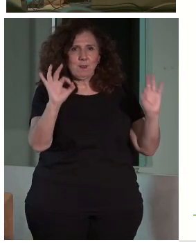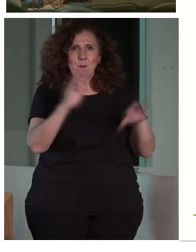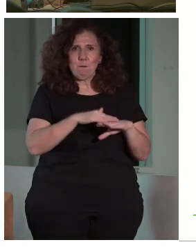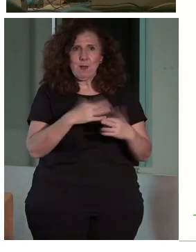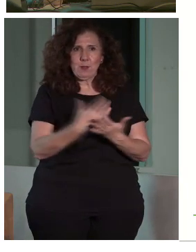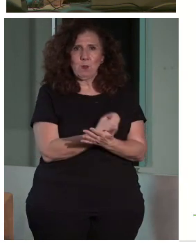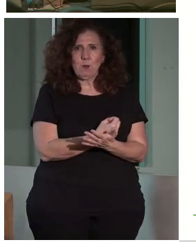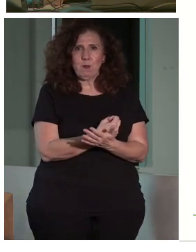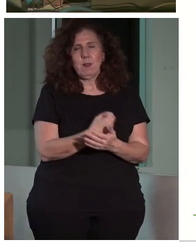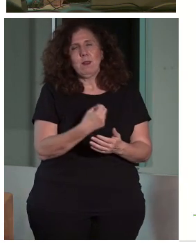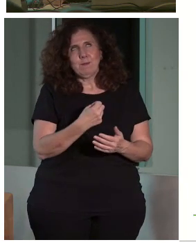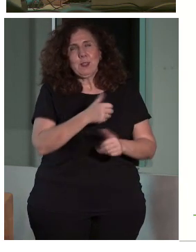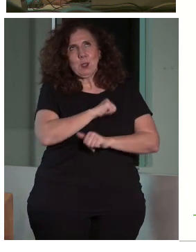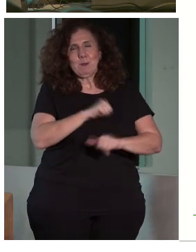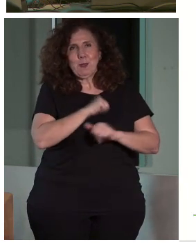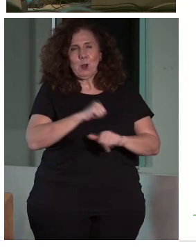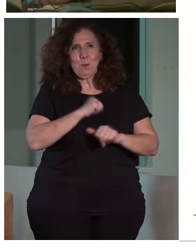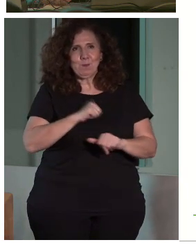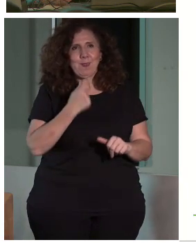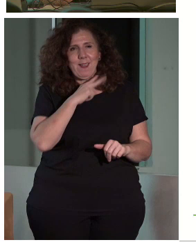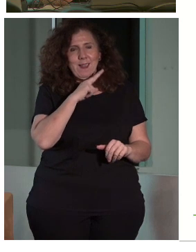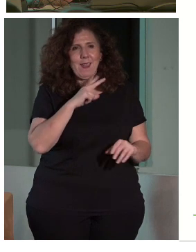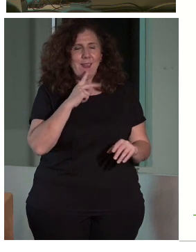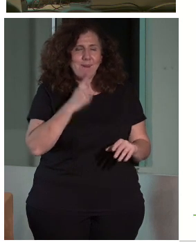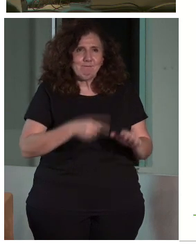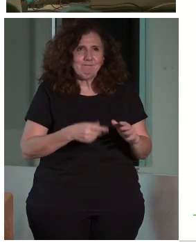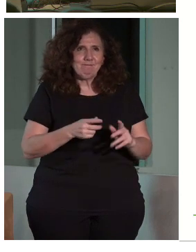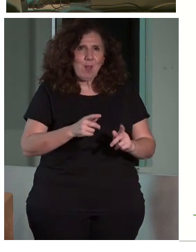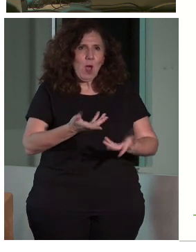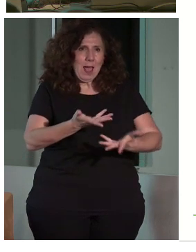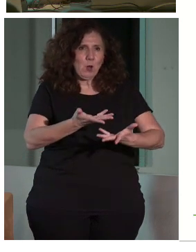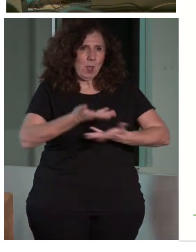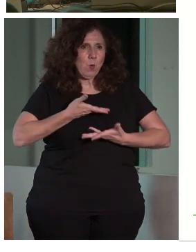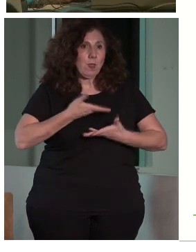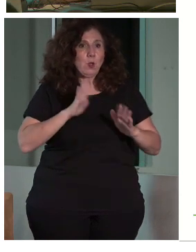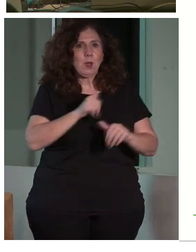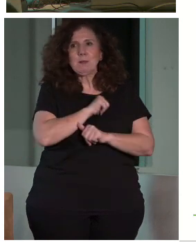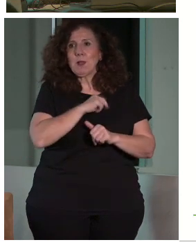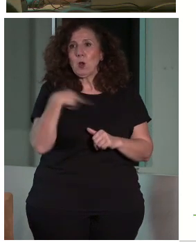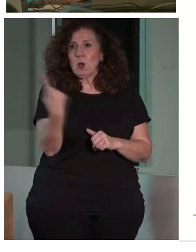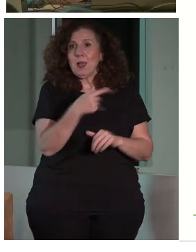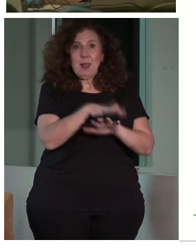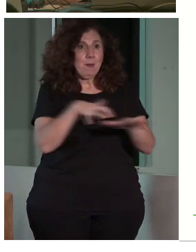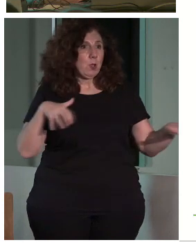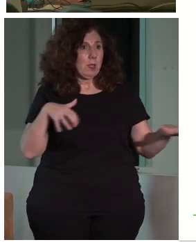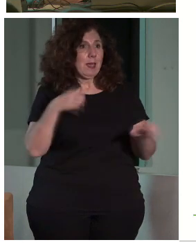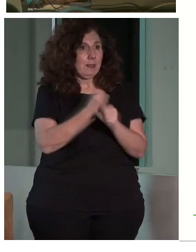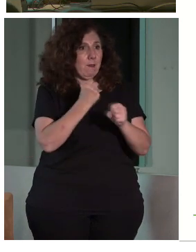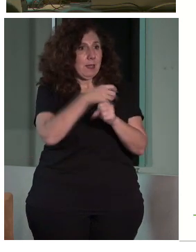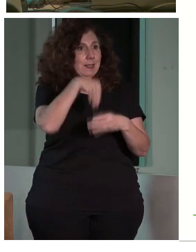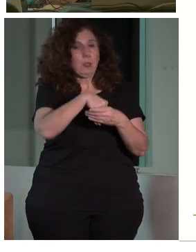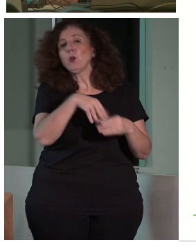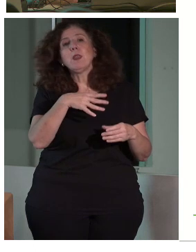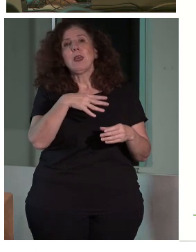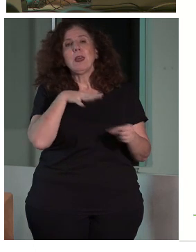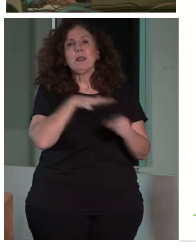Si sirve, espero que sirva. Pero probablemente a muchos de vosotros que trabajáis en patrimonio, en intervención en patrimonio, pues